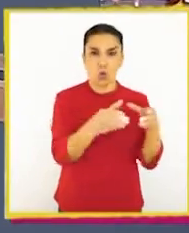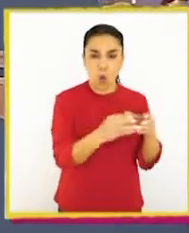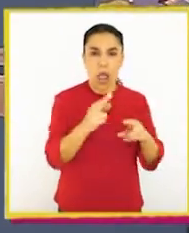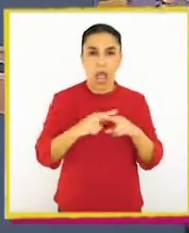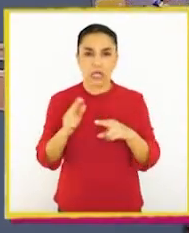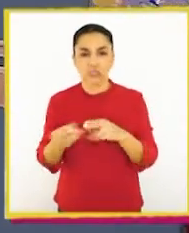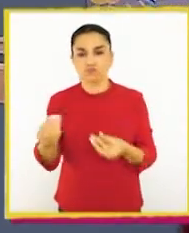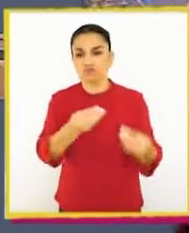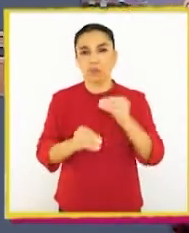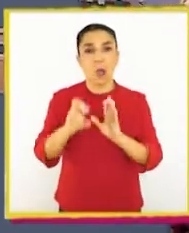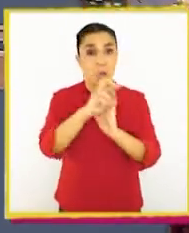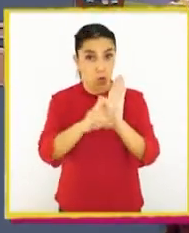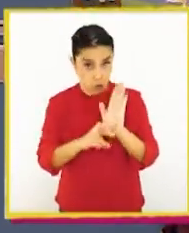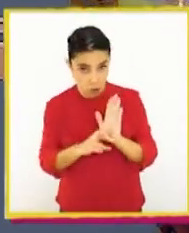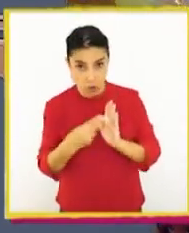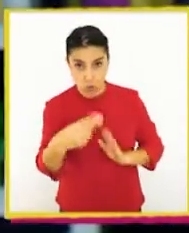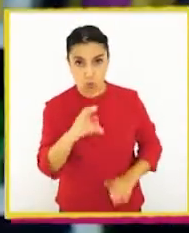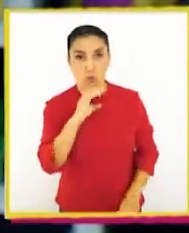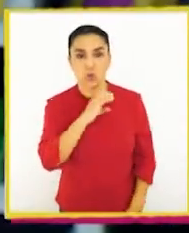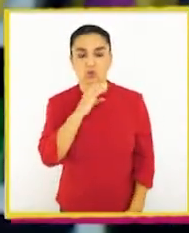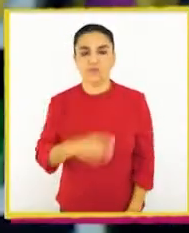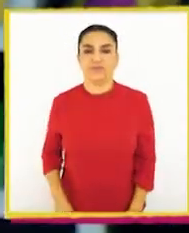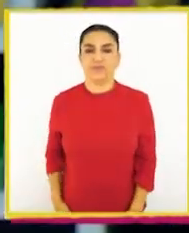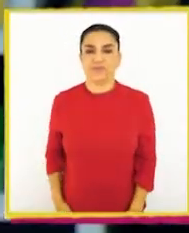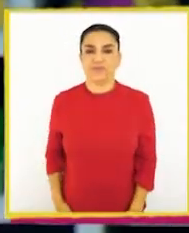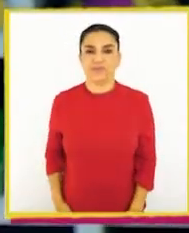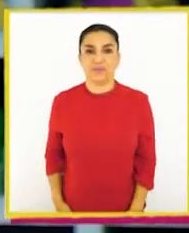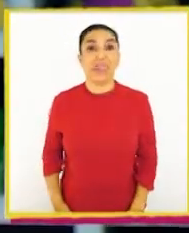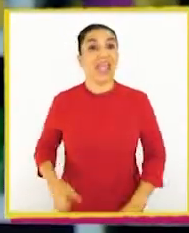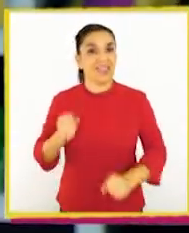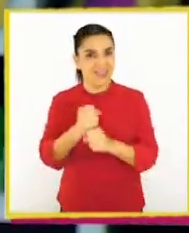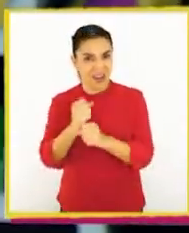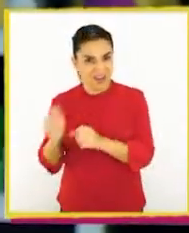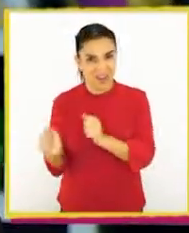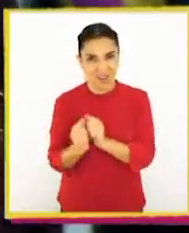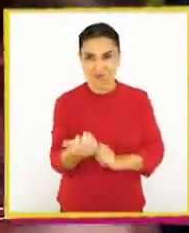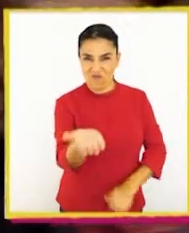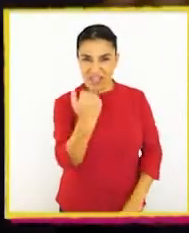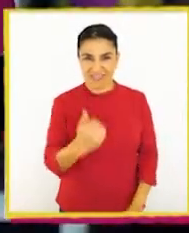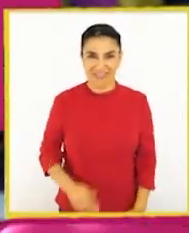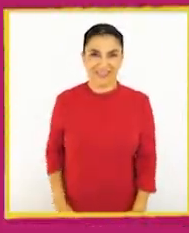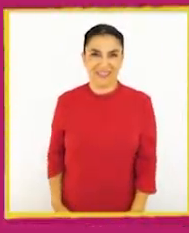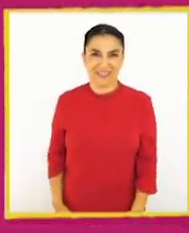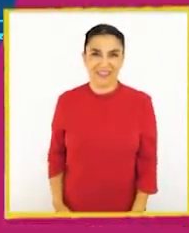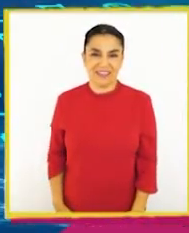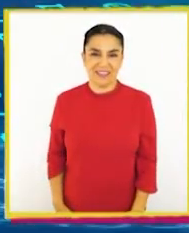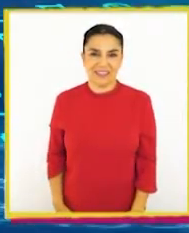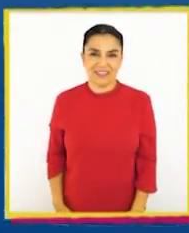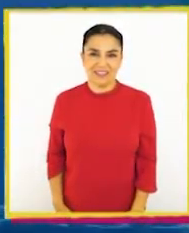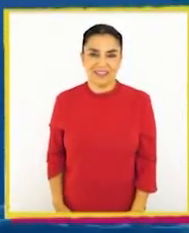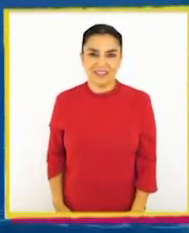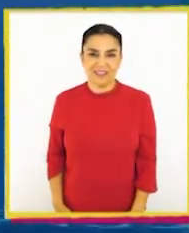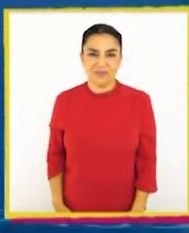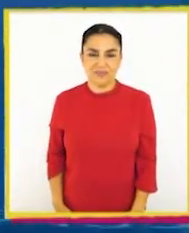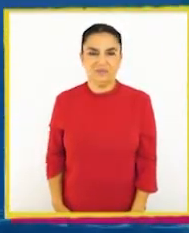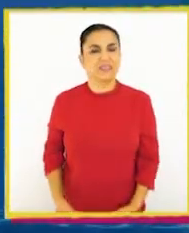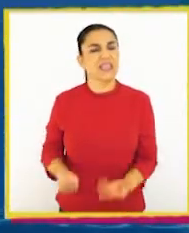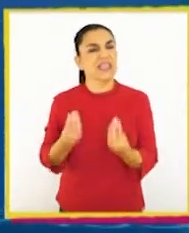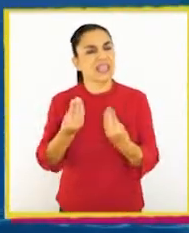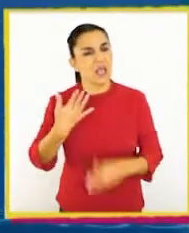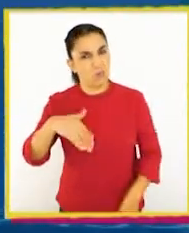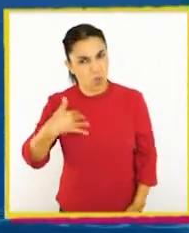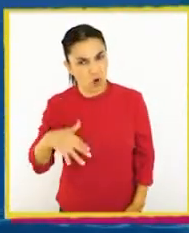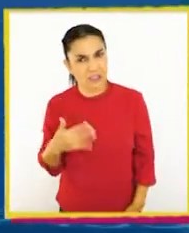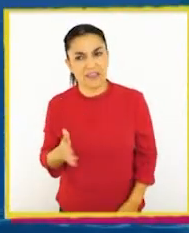las bases y proyectos que tienen como curso. Vamos a trabajar en equipo. Vengan conmigo. ¿Qué aspecto importante